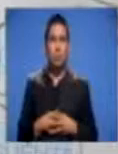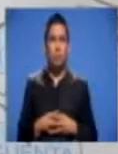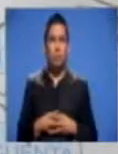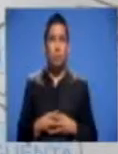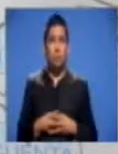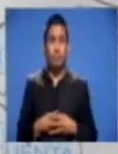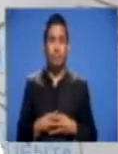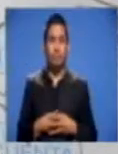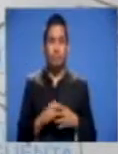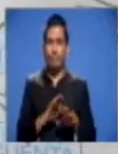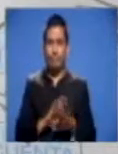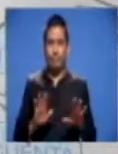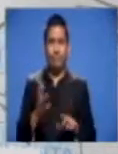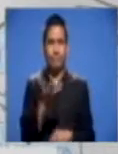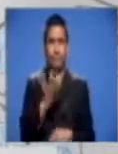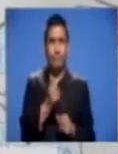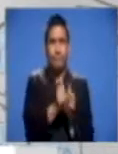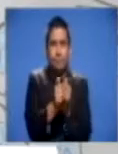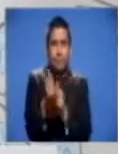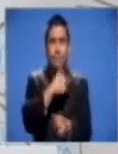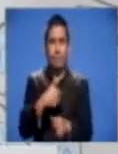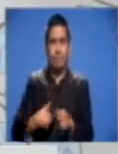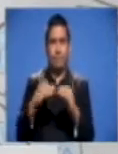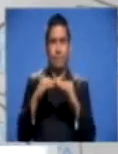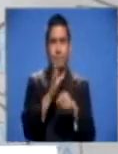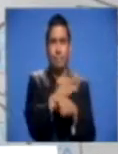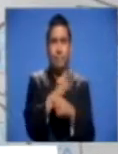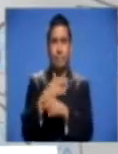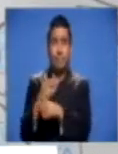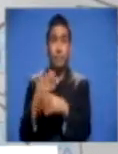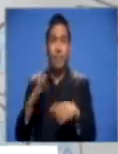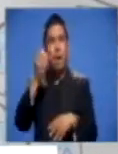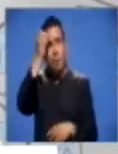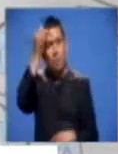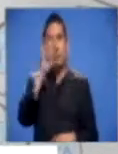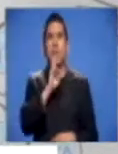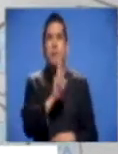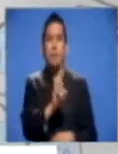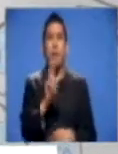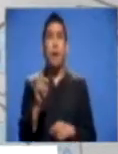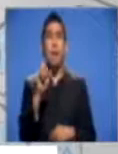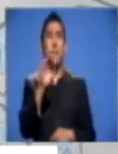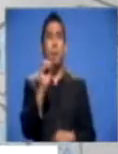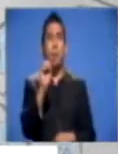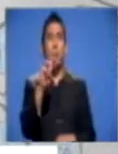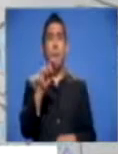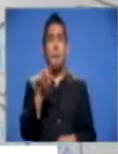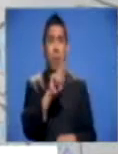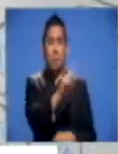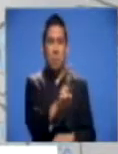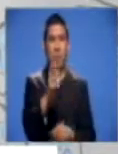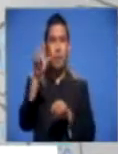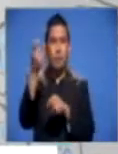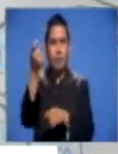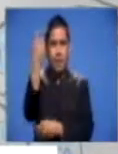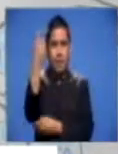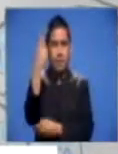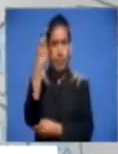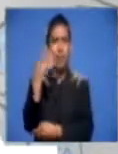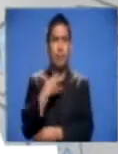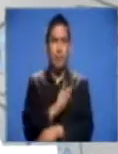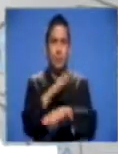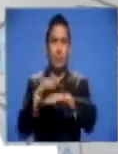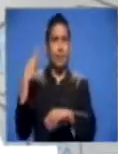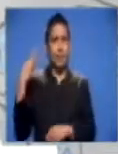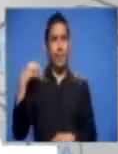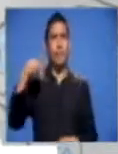Y de esta manera los candidatos presidenciales y partidos políticos dieron respuesta a la pregunta de Osmar desde La Libertad y nosotros lo invitamos